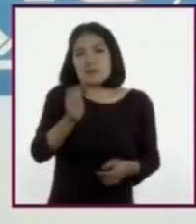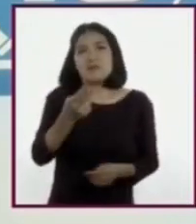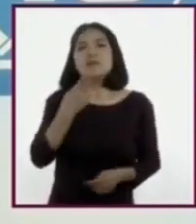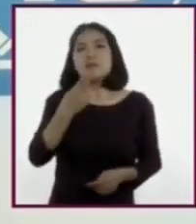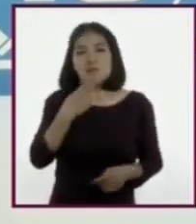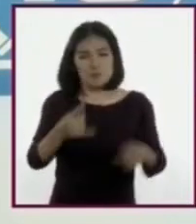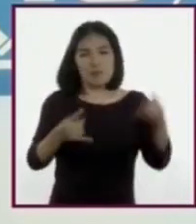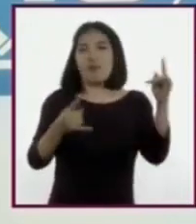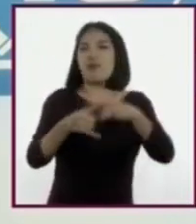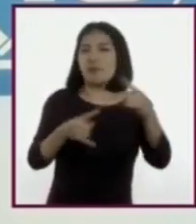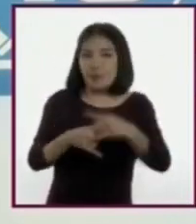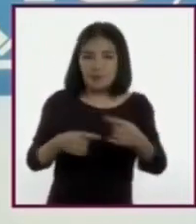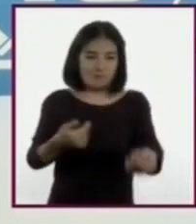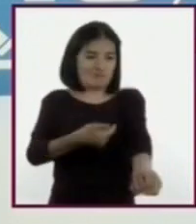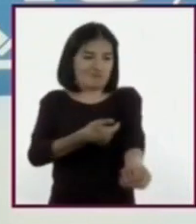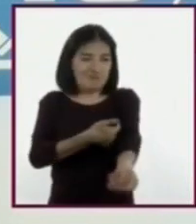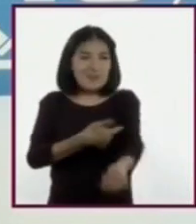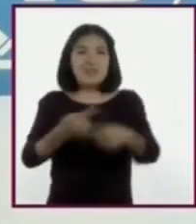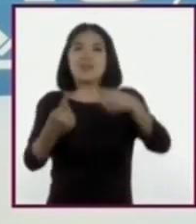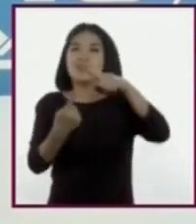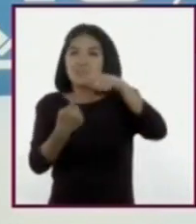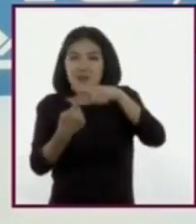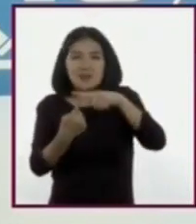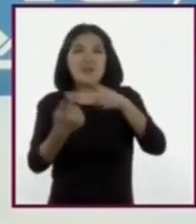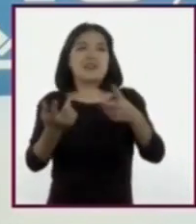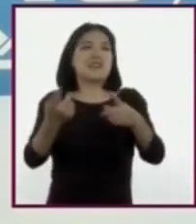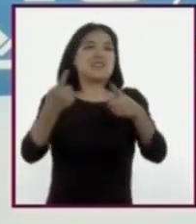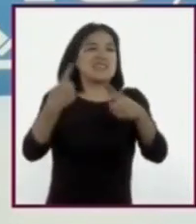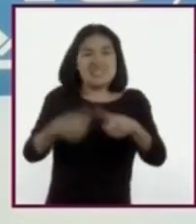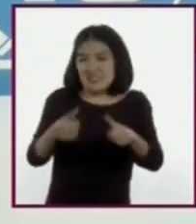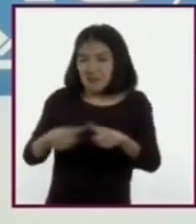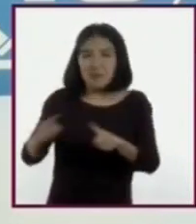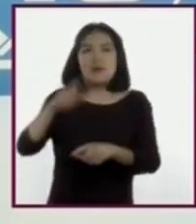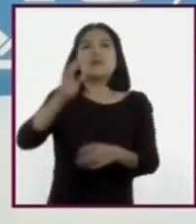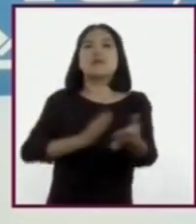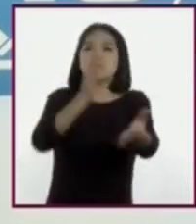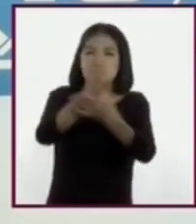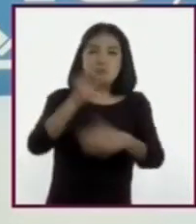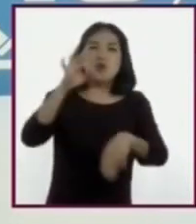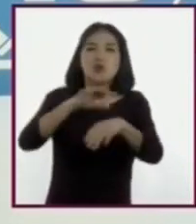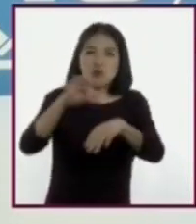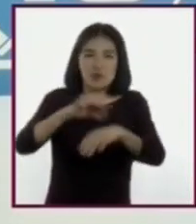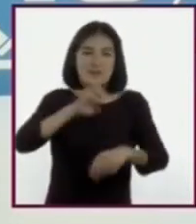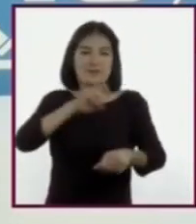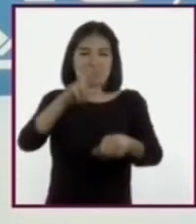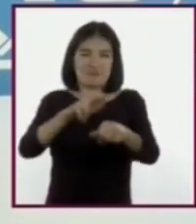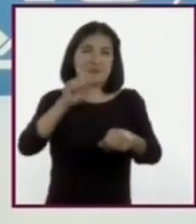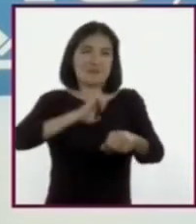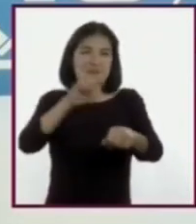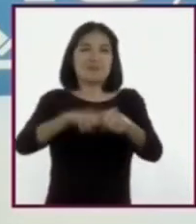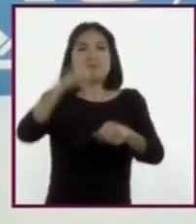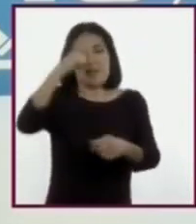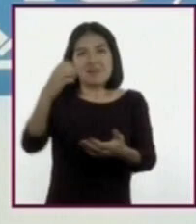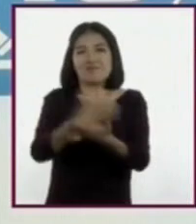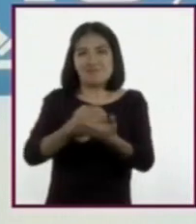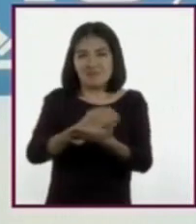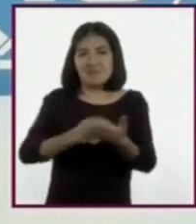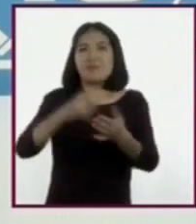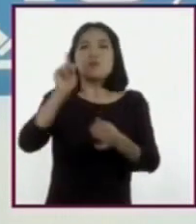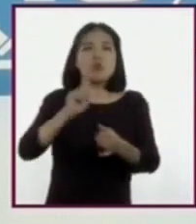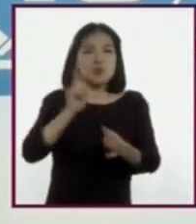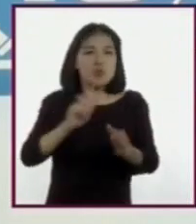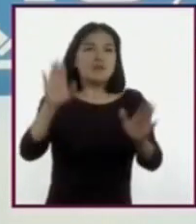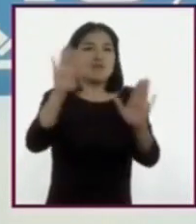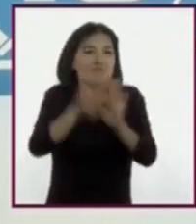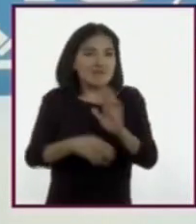anticonceptivos, visitar al médico o el ginecólogo de manera periódica, etc. Por un lado, vale la pena evaluar si